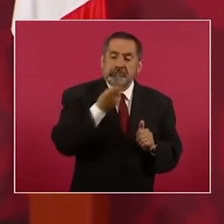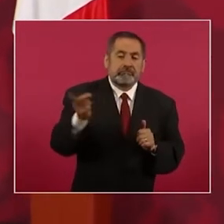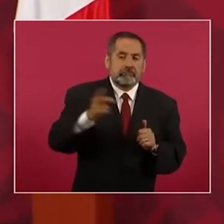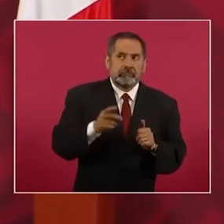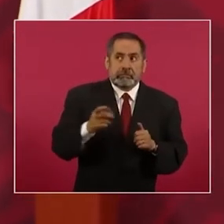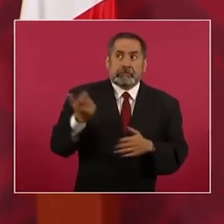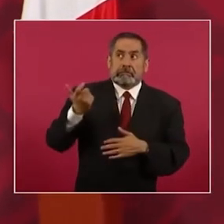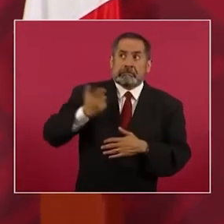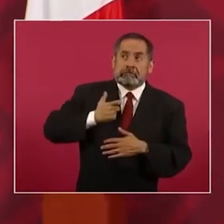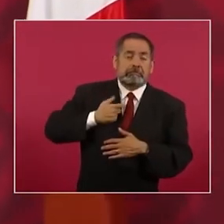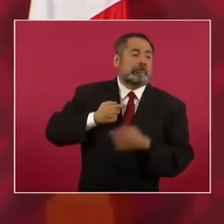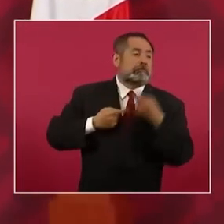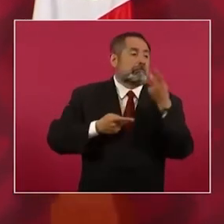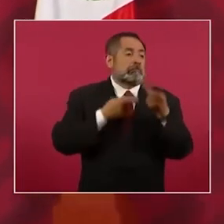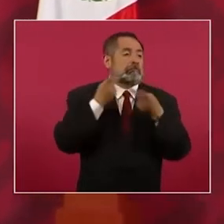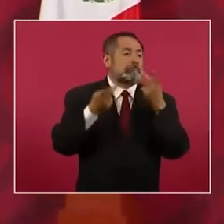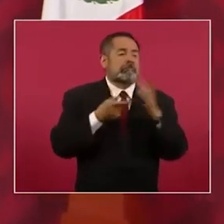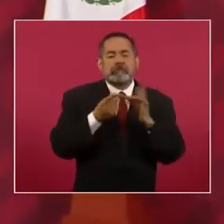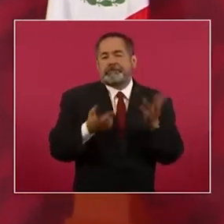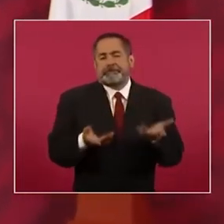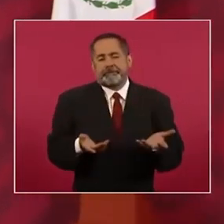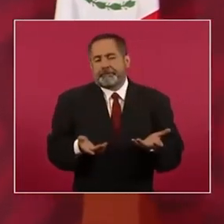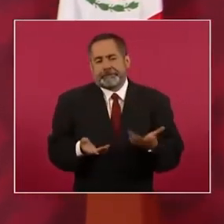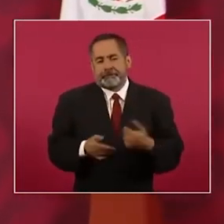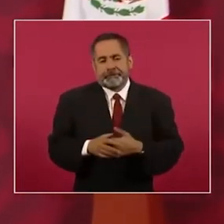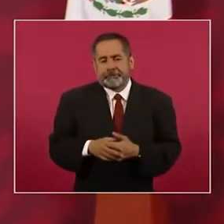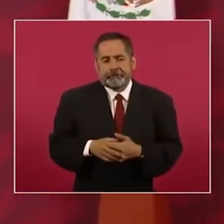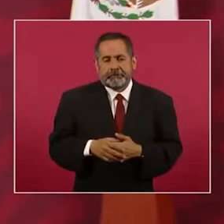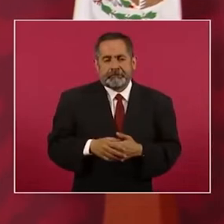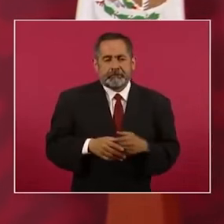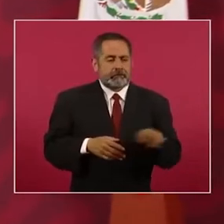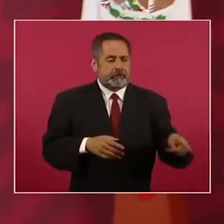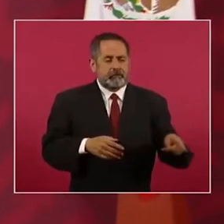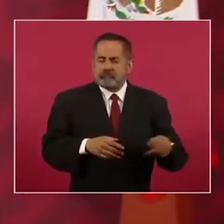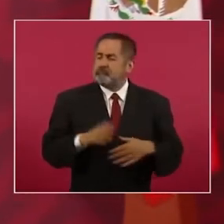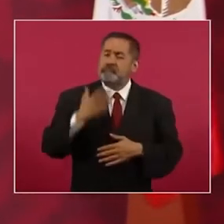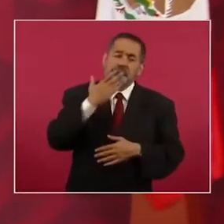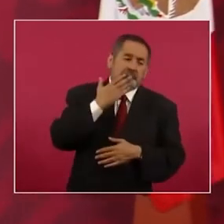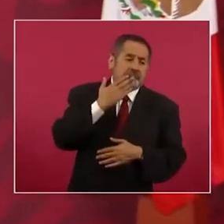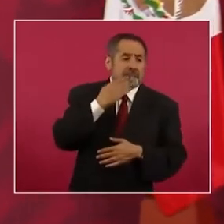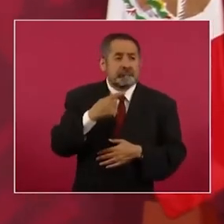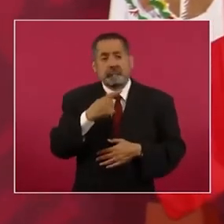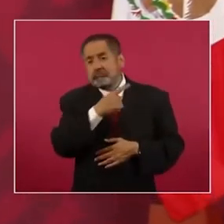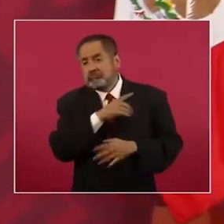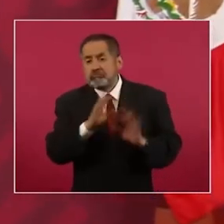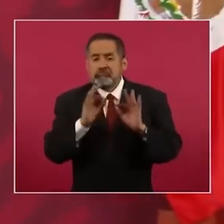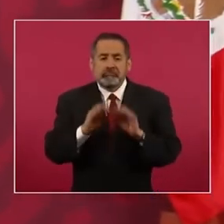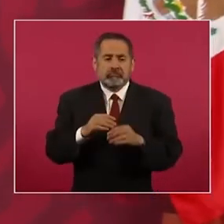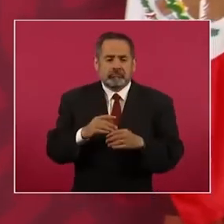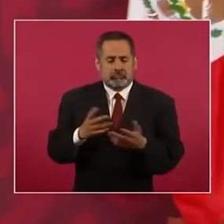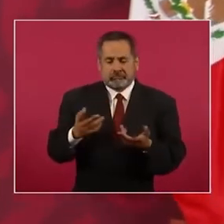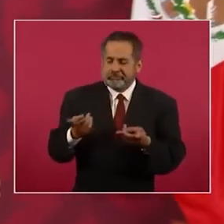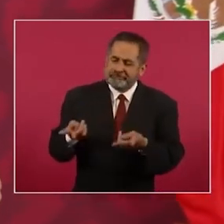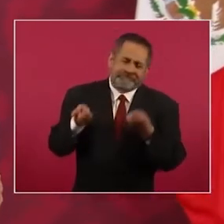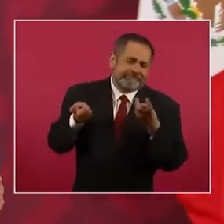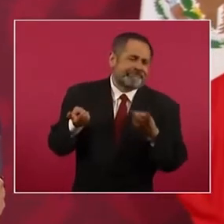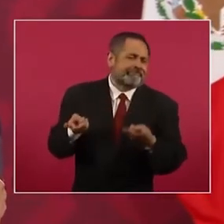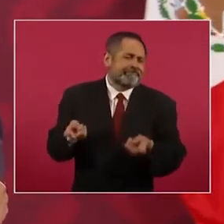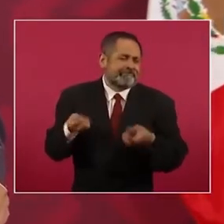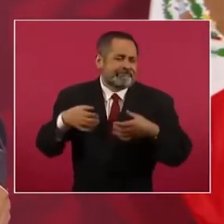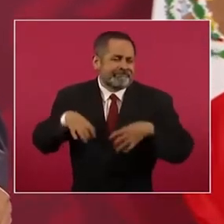para que justificaran el saqueo o